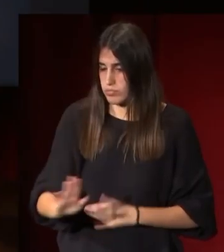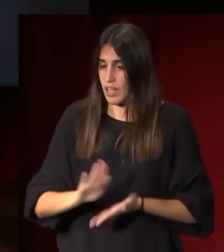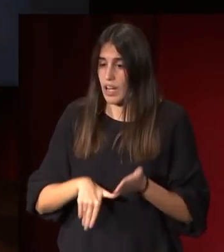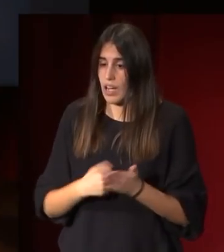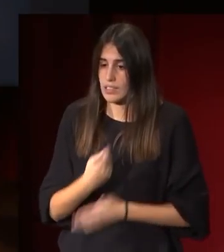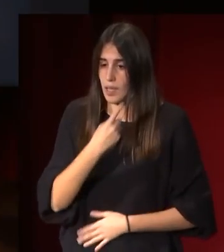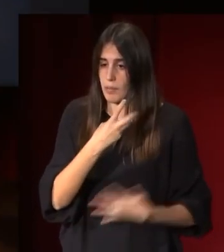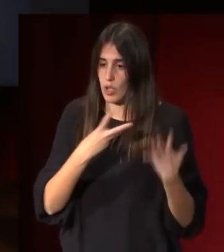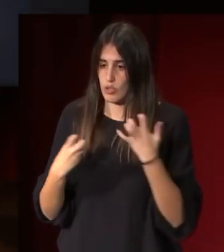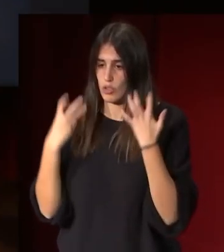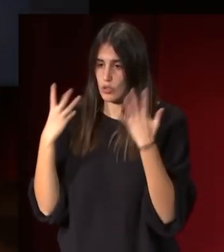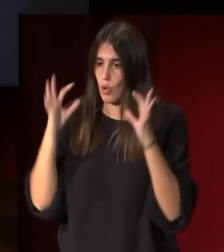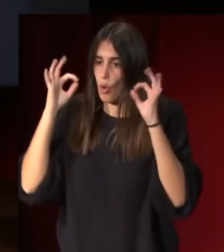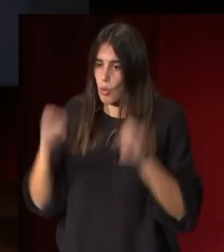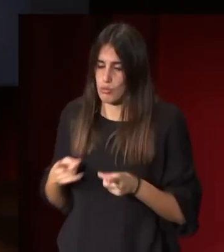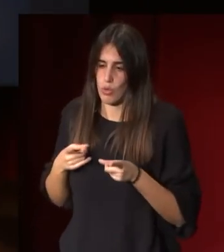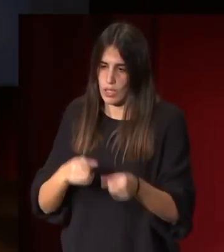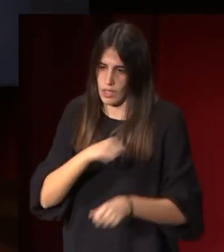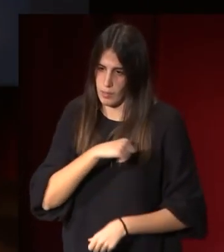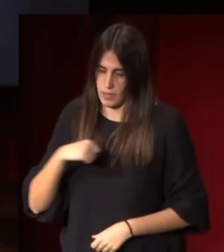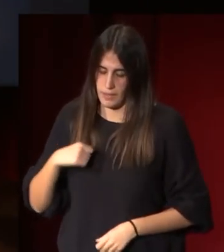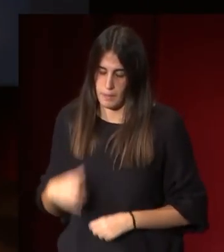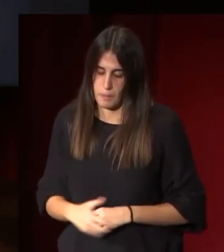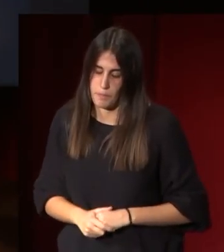y se inicia la guerra de la independencia.